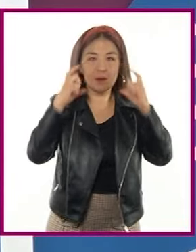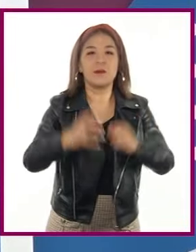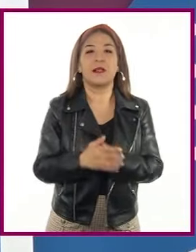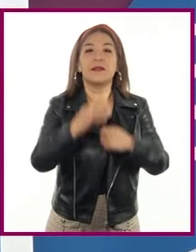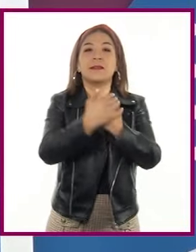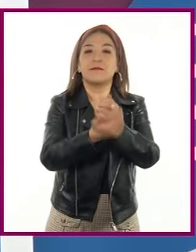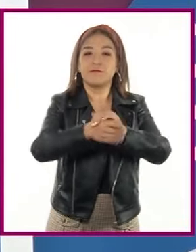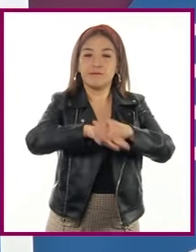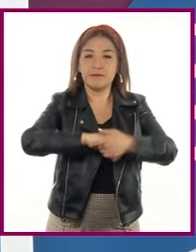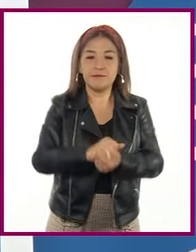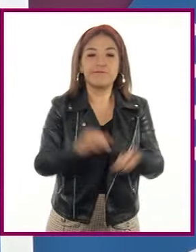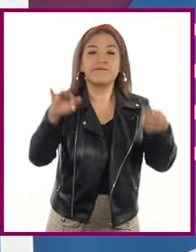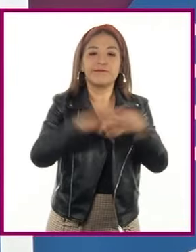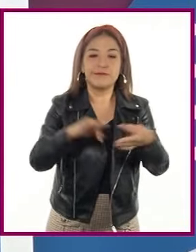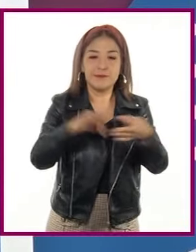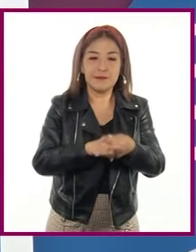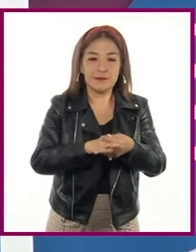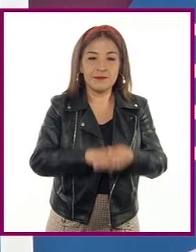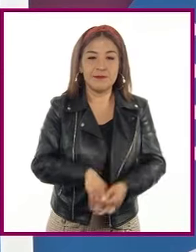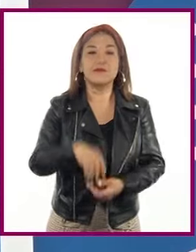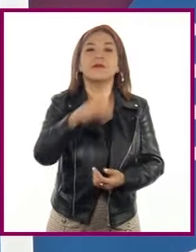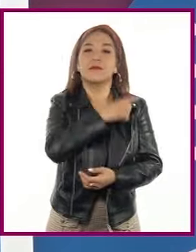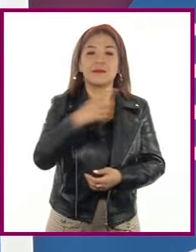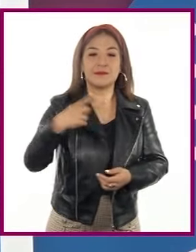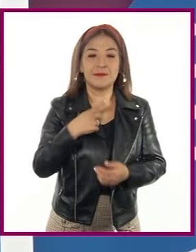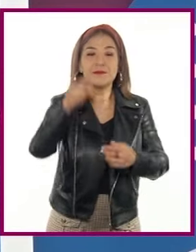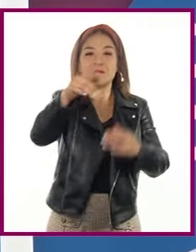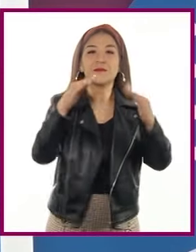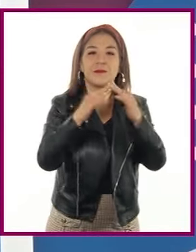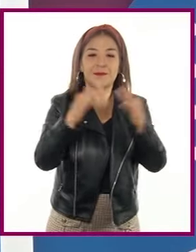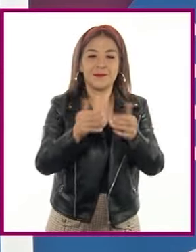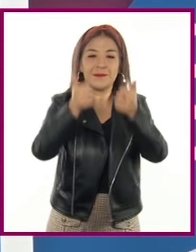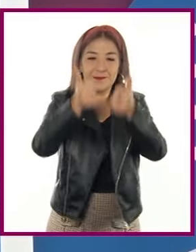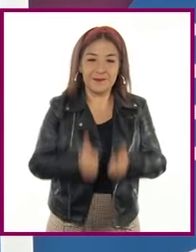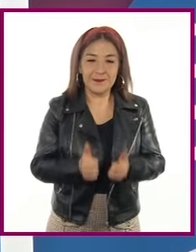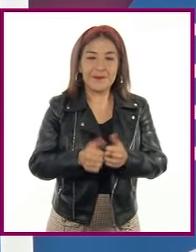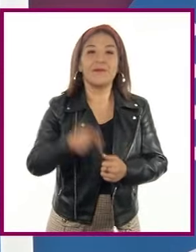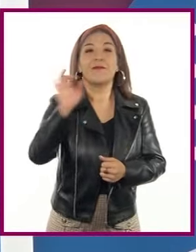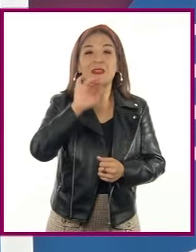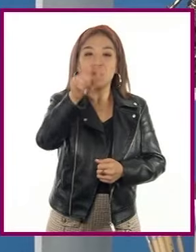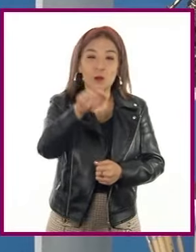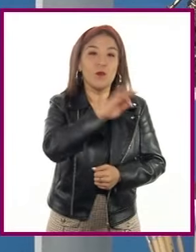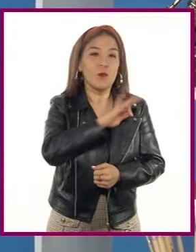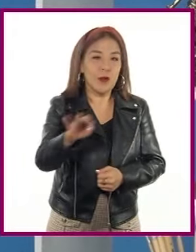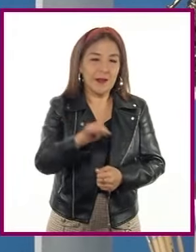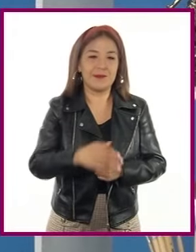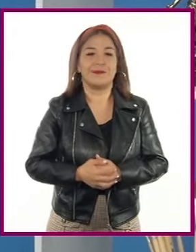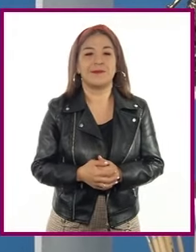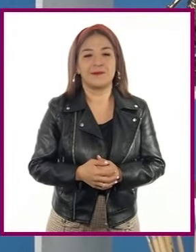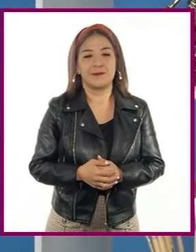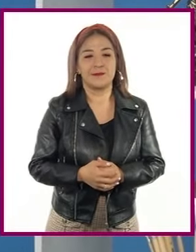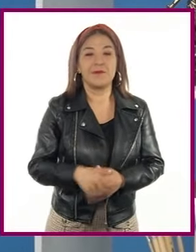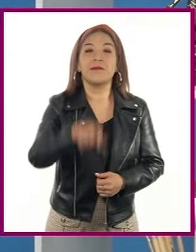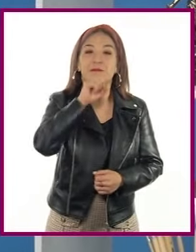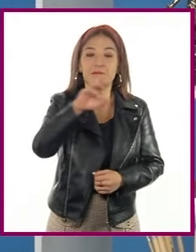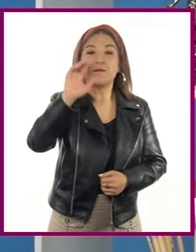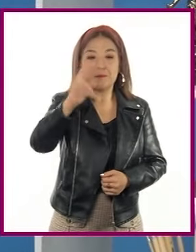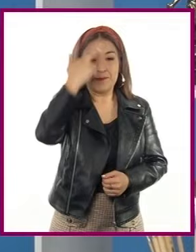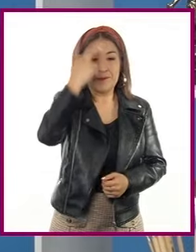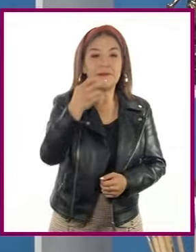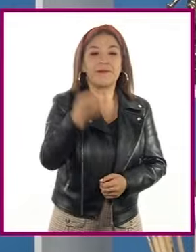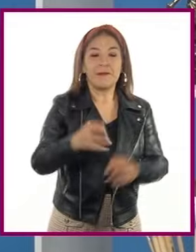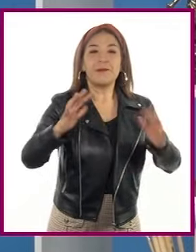lavarse las manos constantemente y permanecer en casa siempre que sea posible. También recuerden que su